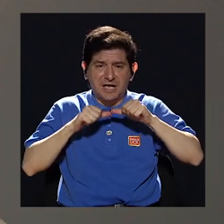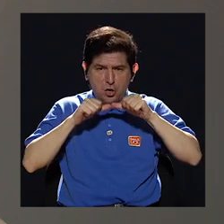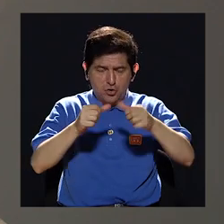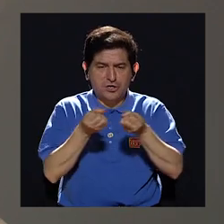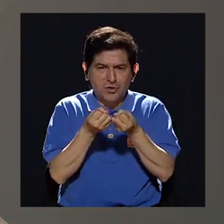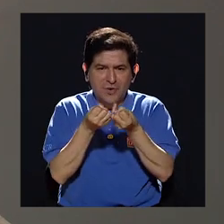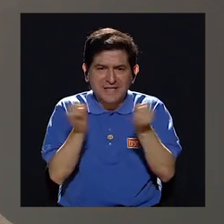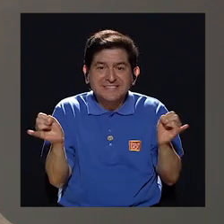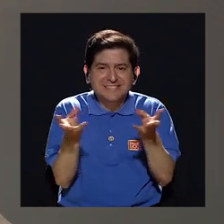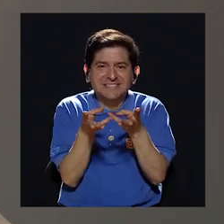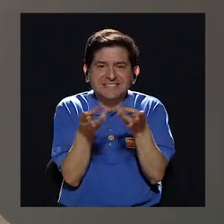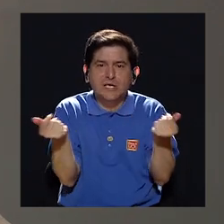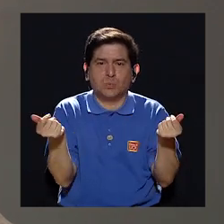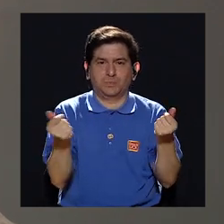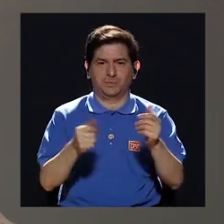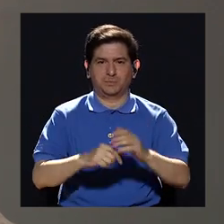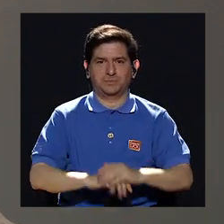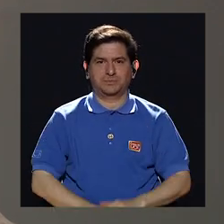resolverse. Entonces,